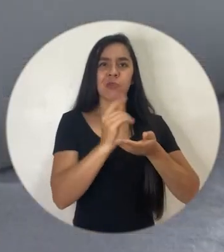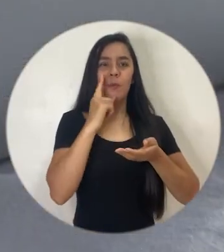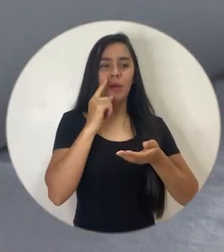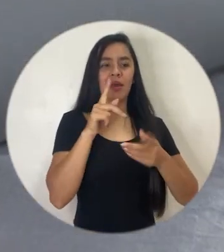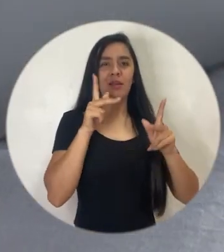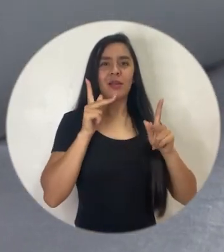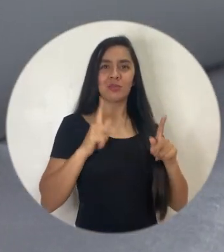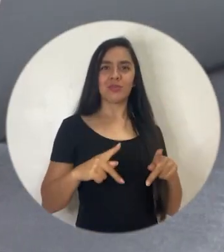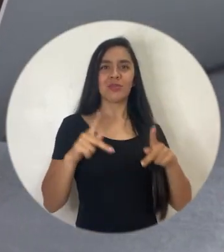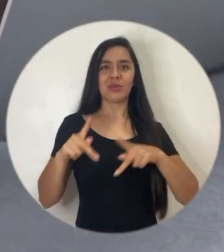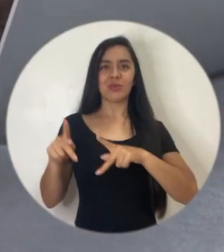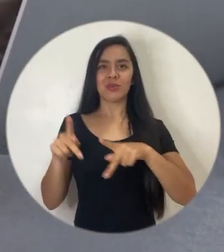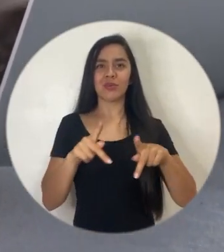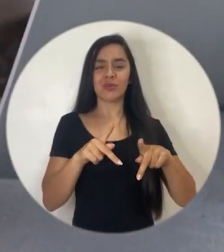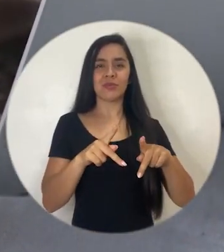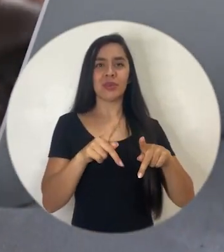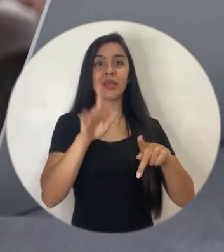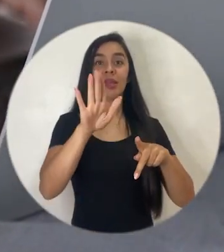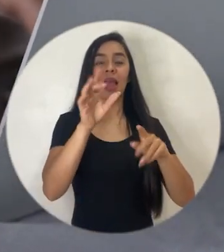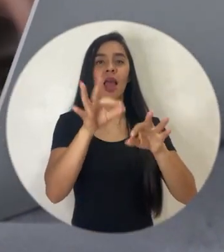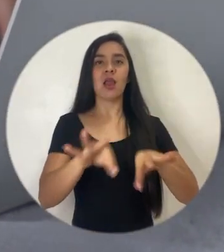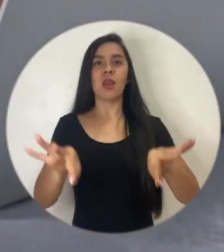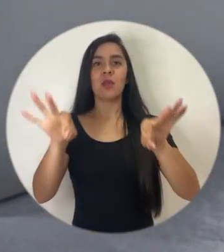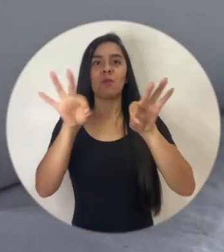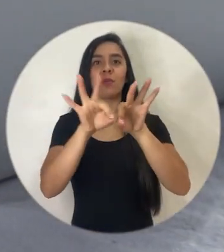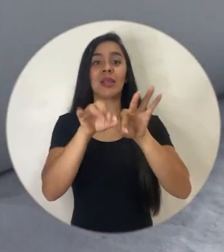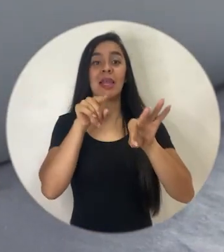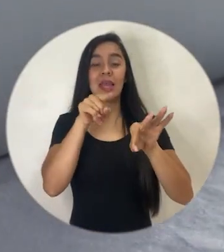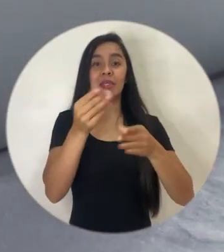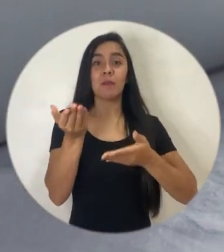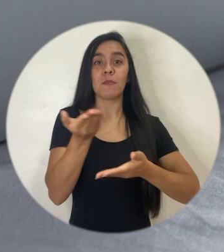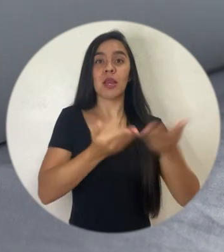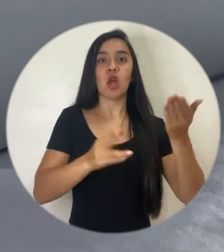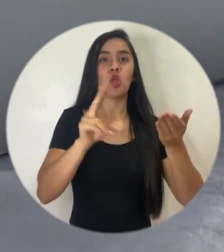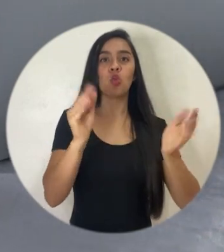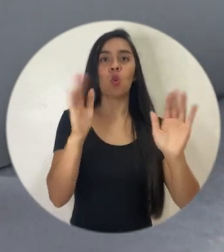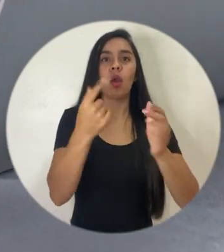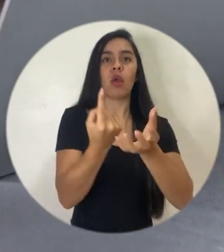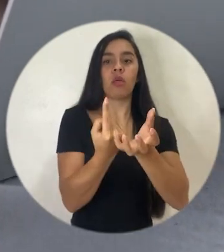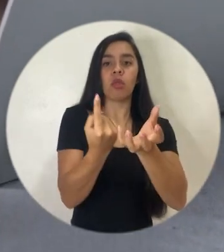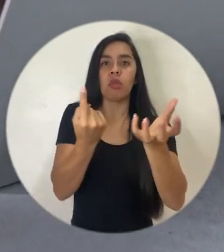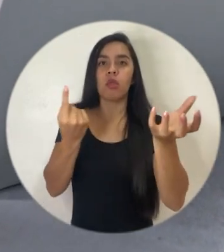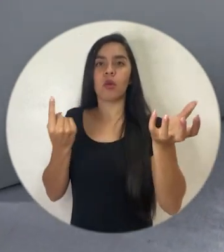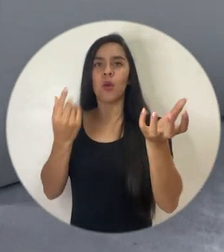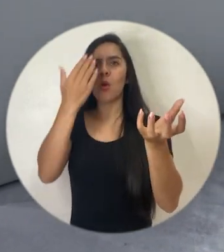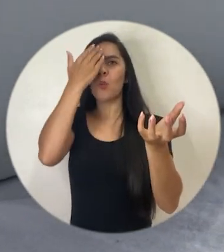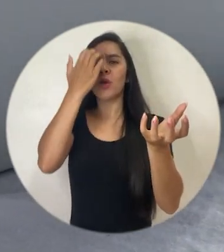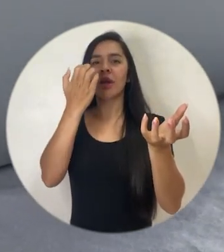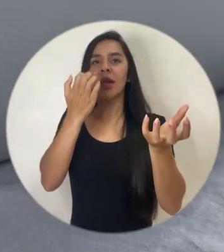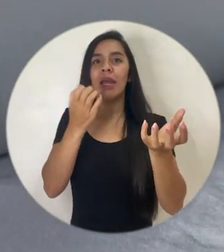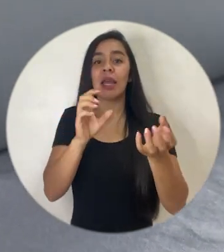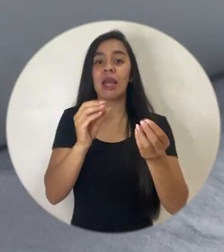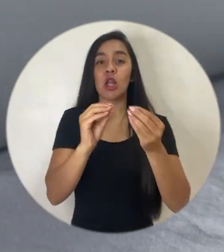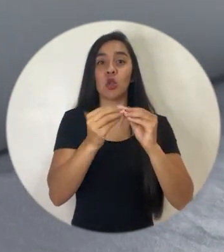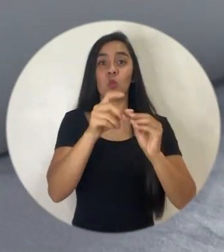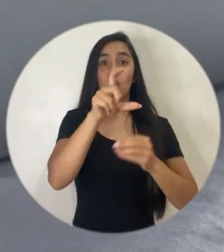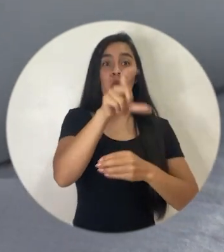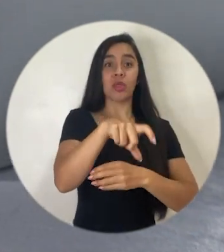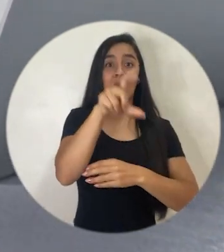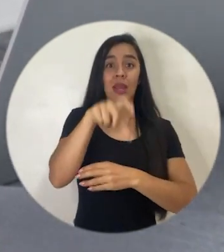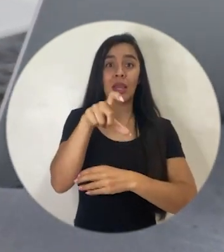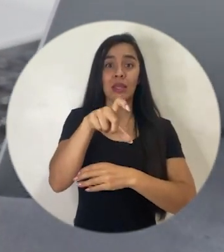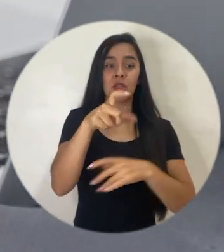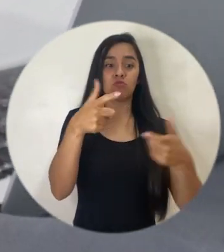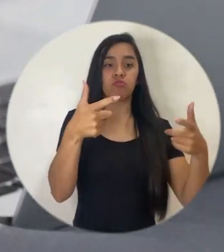Pero algo muy importante, no ha habido exclusión en ese mercado porque el número de